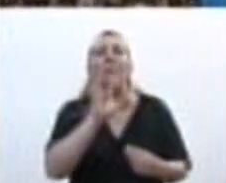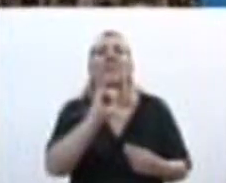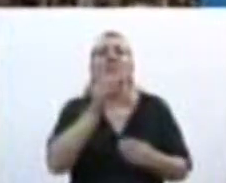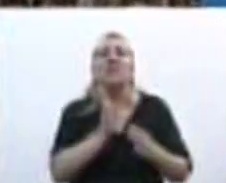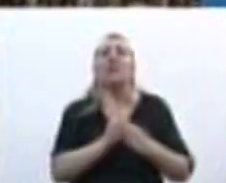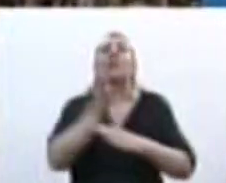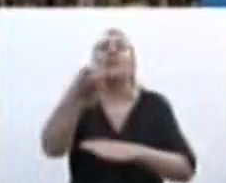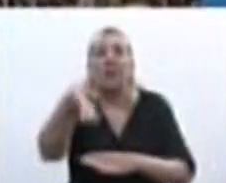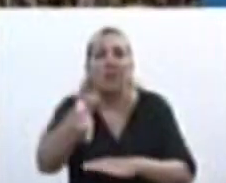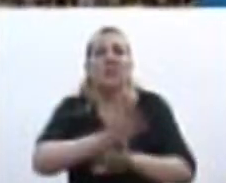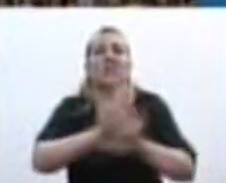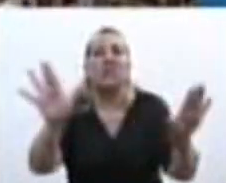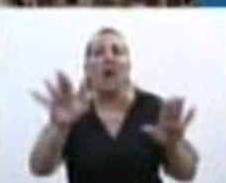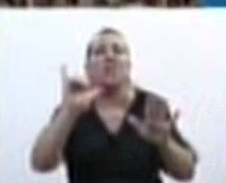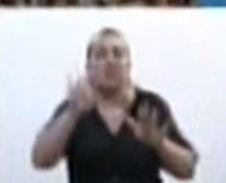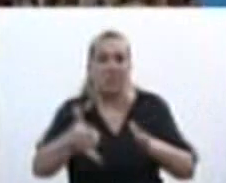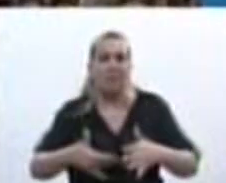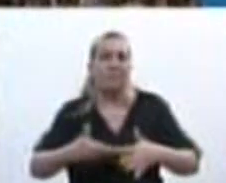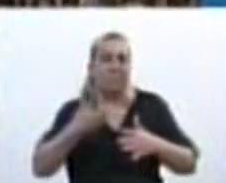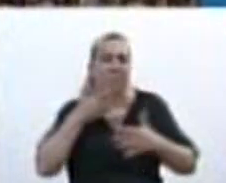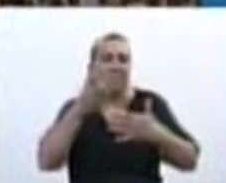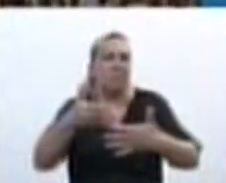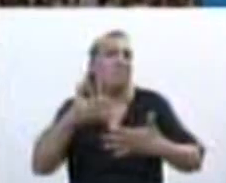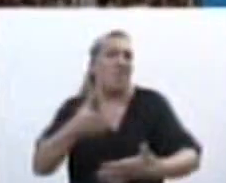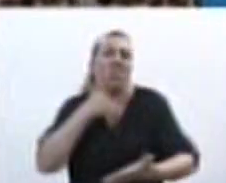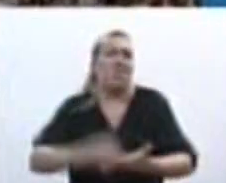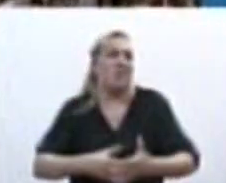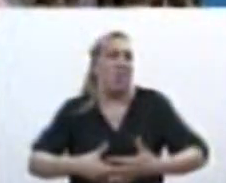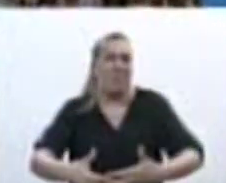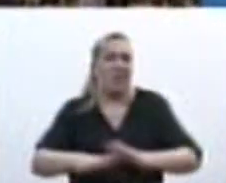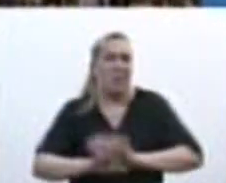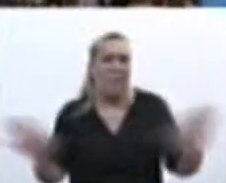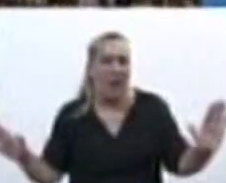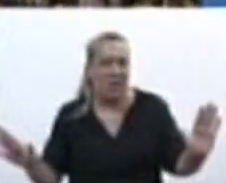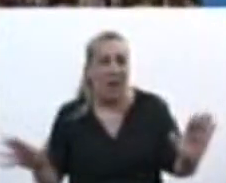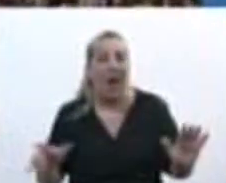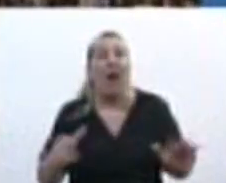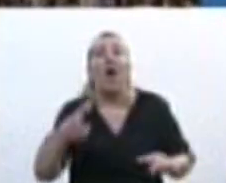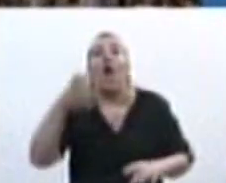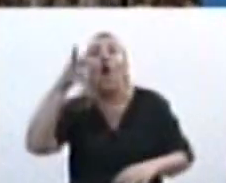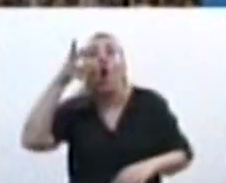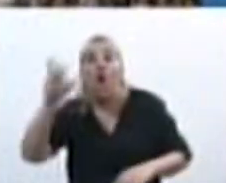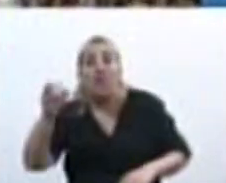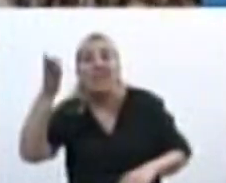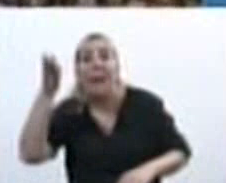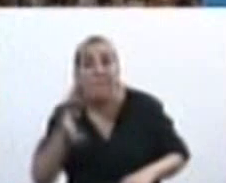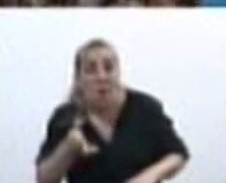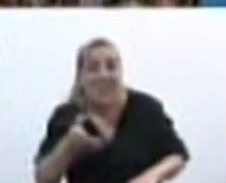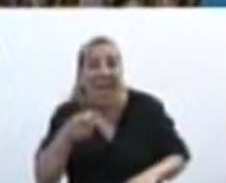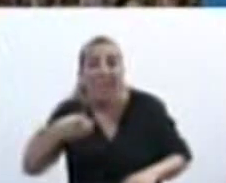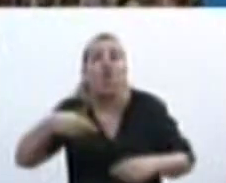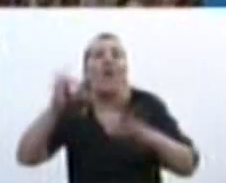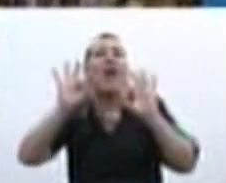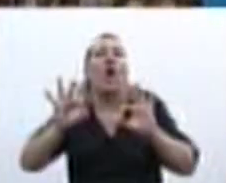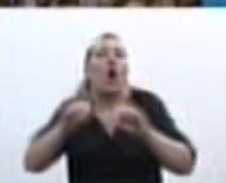accedieron a una interrupción legal del embarazo el 80% de esas